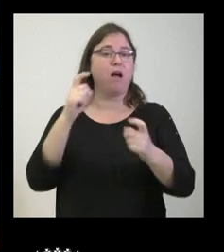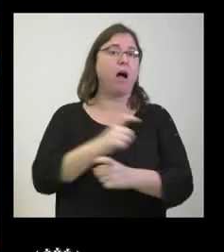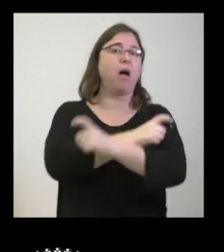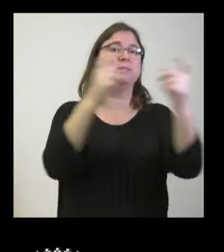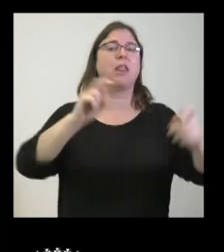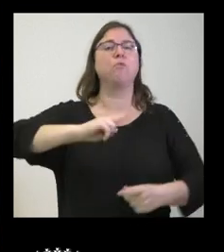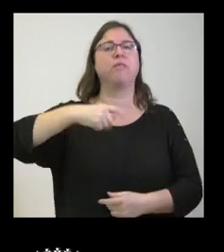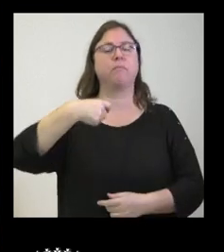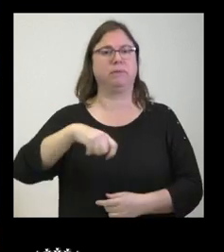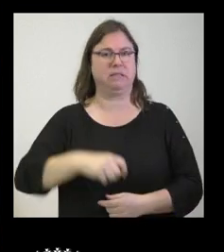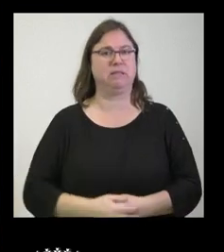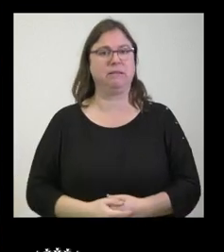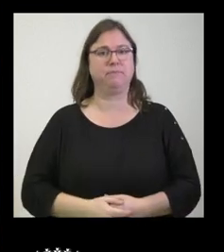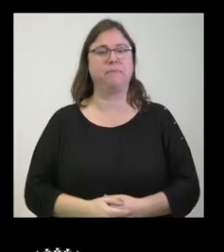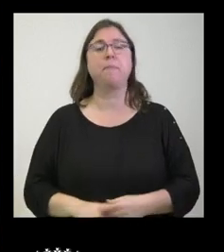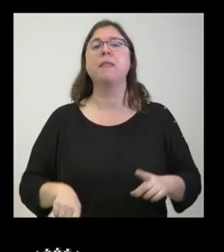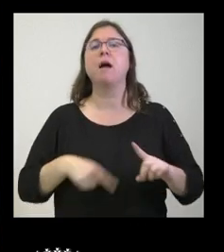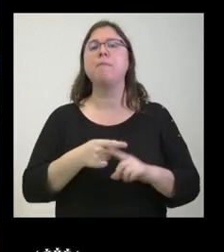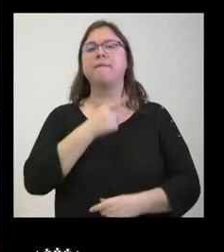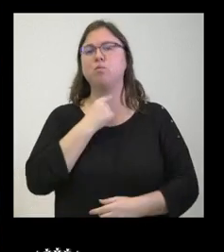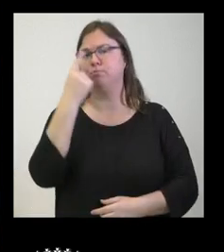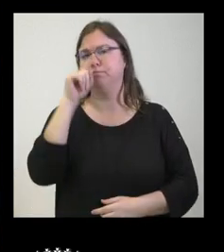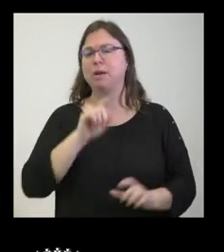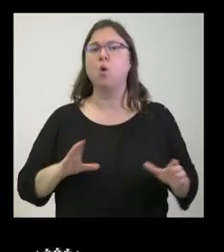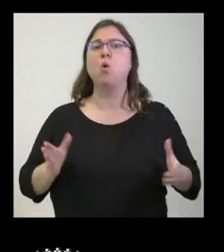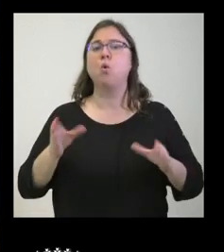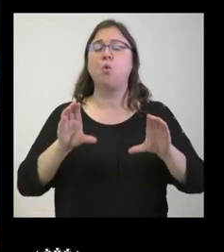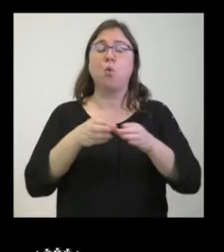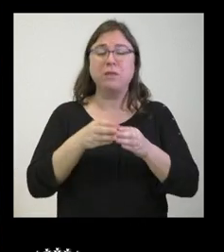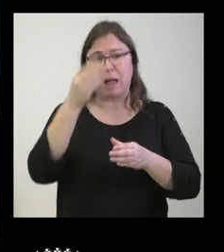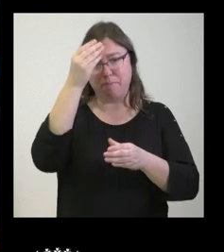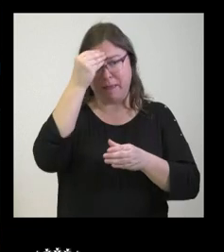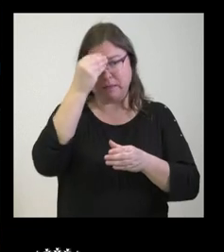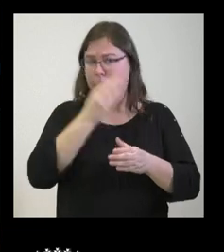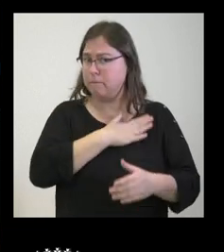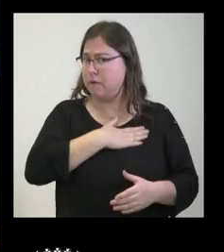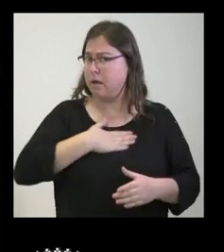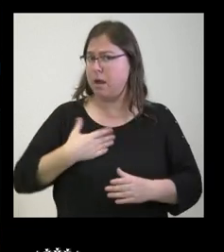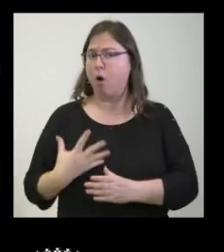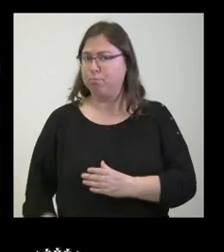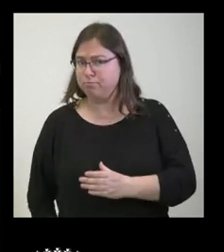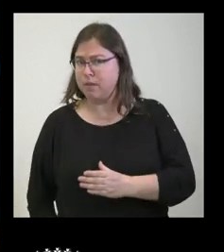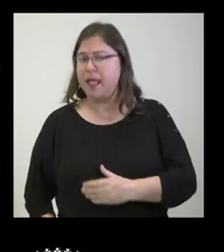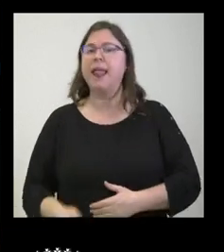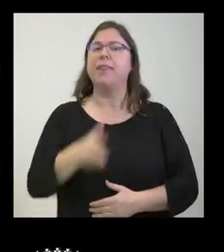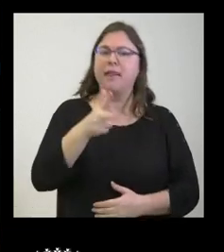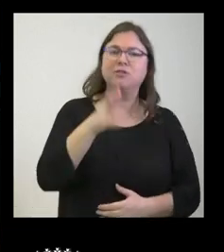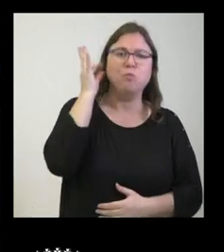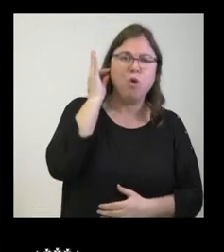anunció el vicepresidente y también me gustaría saber si la Junta considera que la interrupción voluntaria del embarazo es un derecho de la mujer gracias